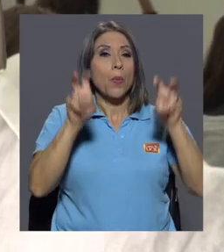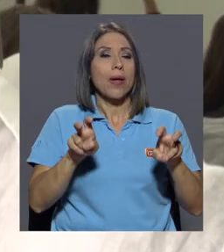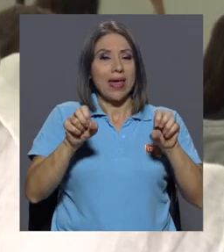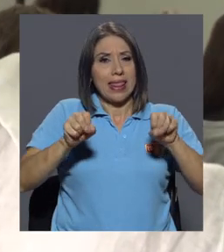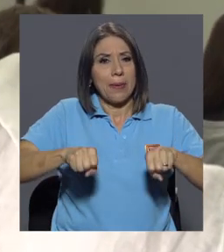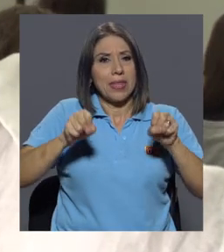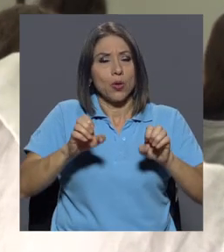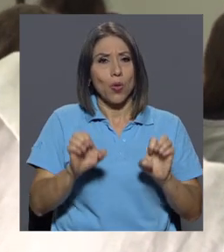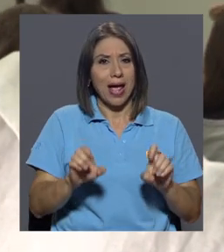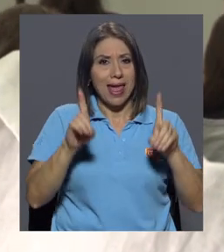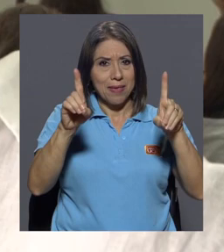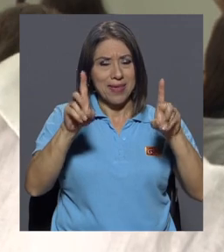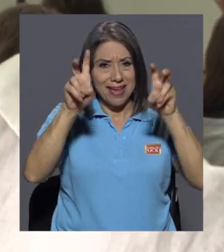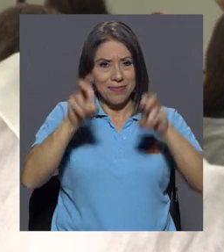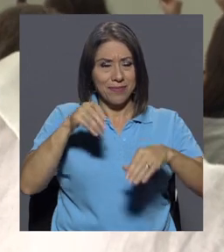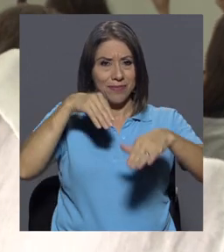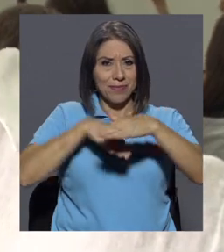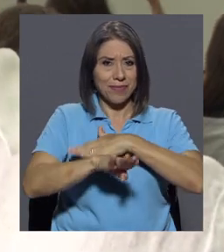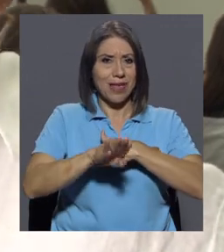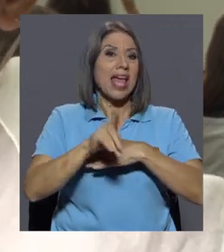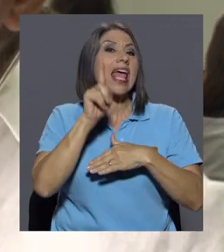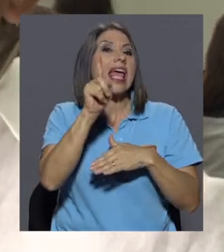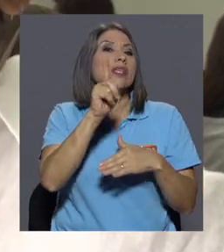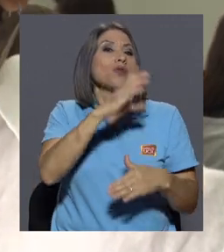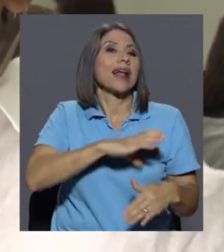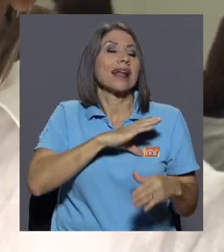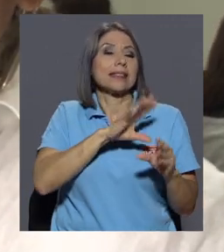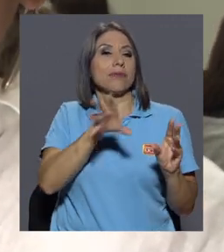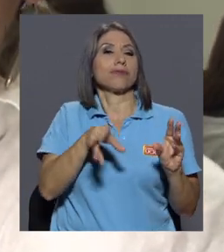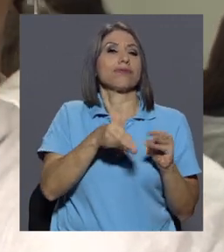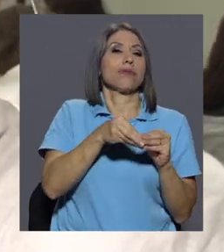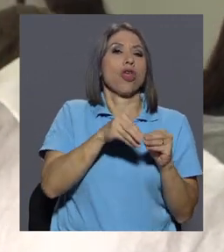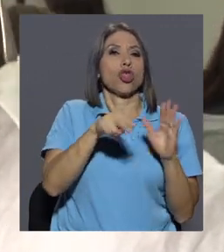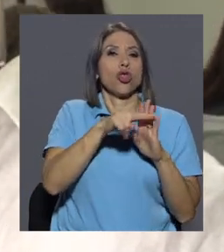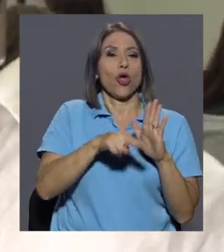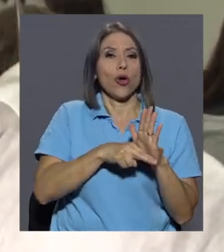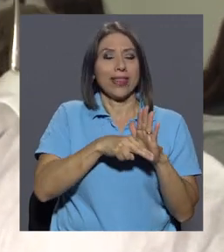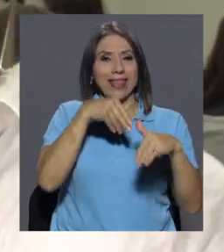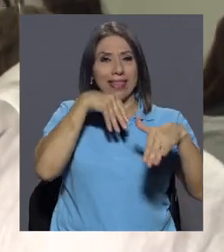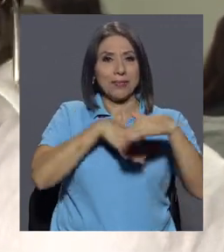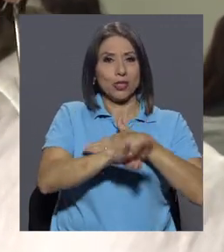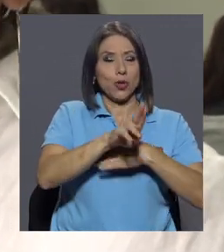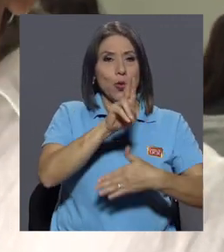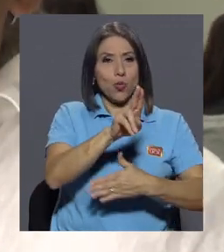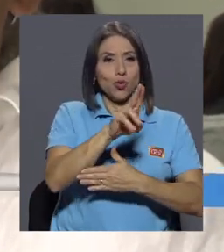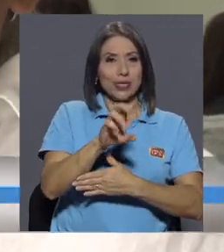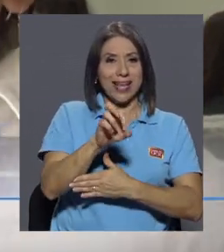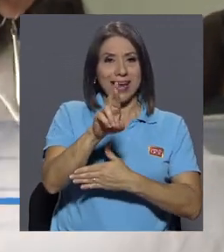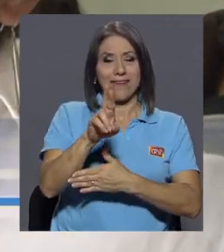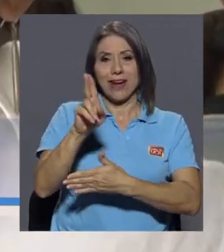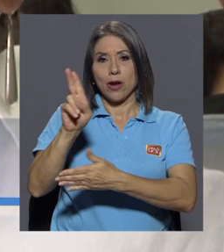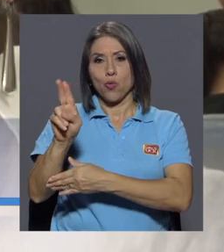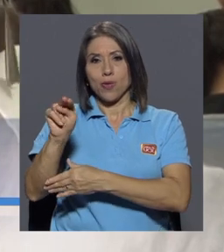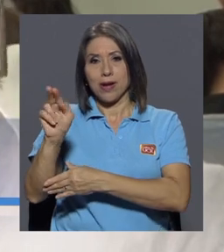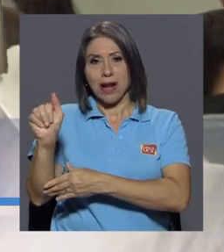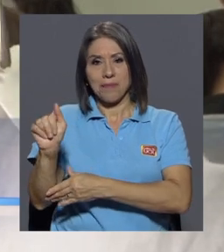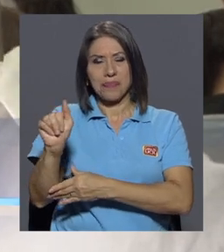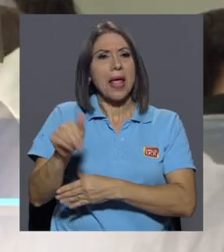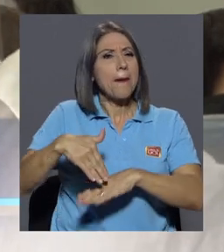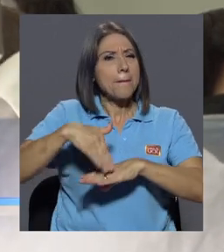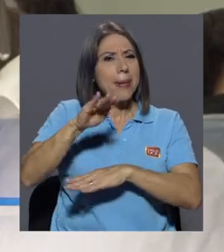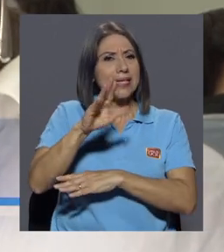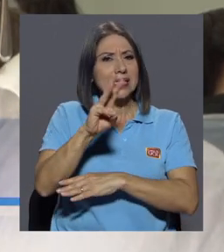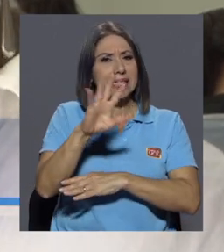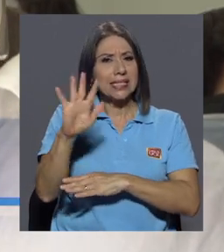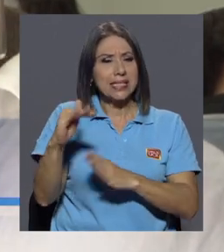es uno de los elementos del promedio de admisión para ingreso a la Universidad de Costa Rica y a la Universidad Nacional. Aproximadamente, bueno, más de 65